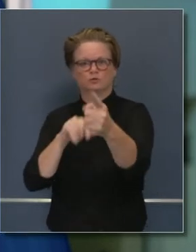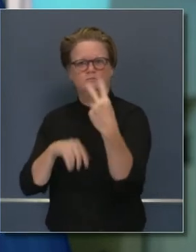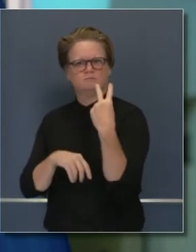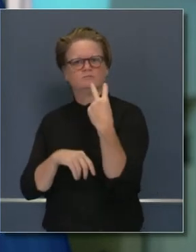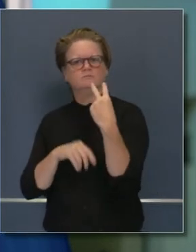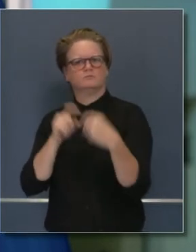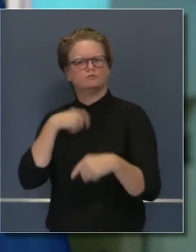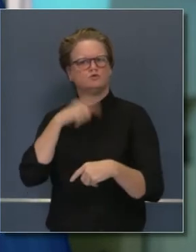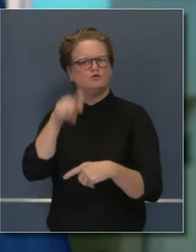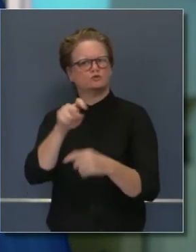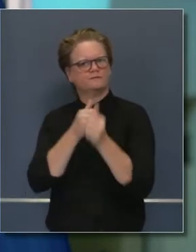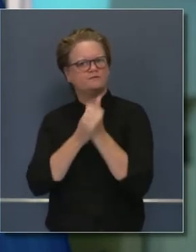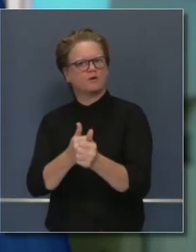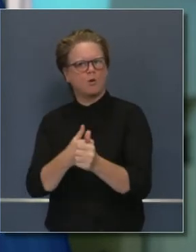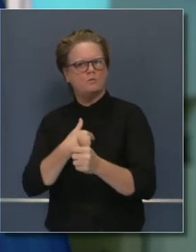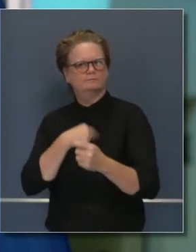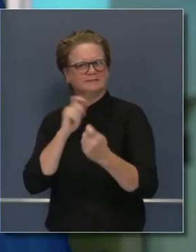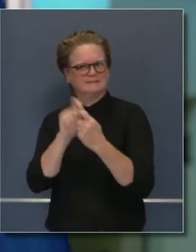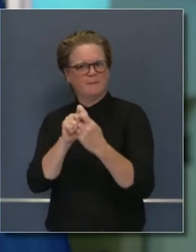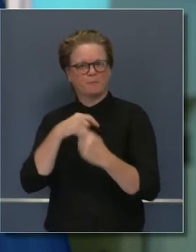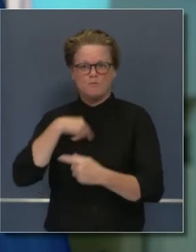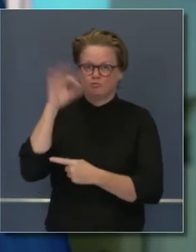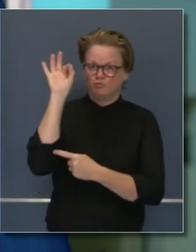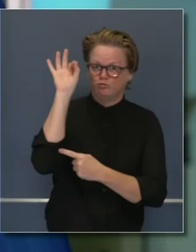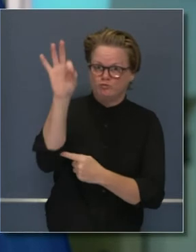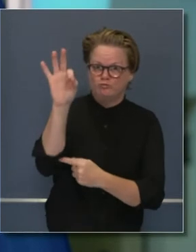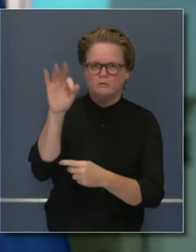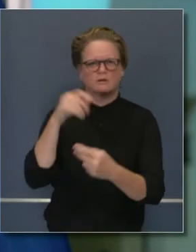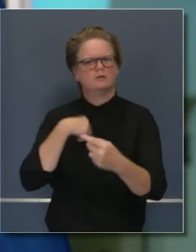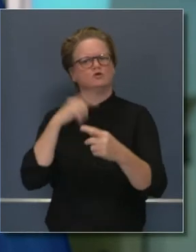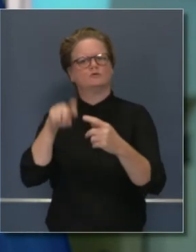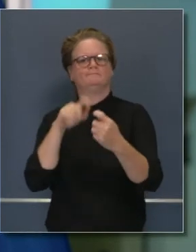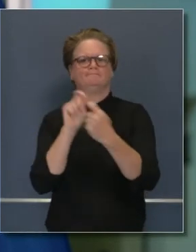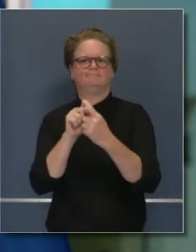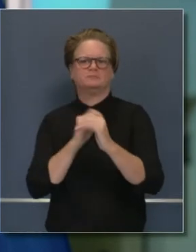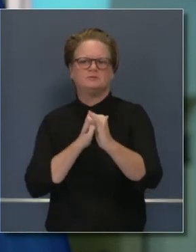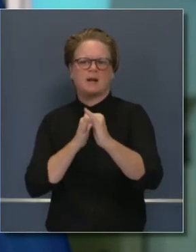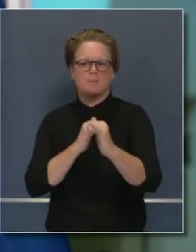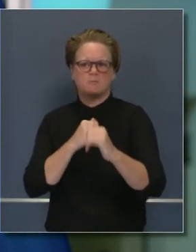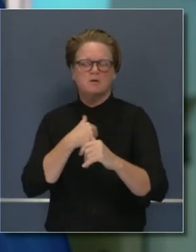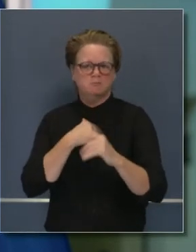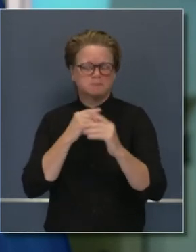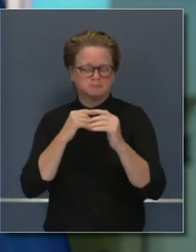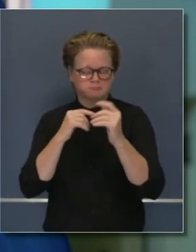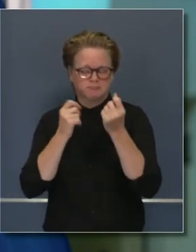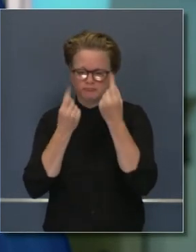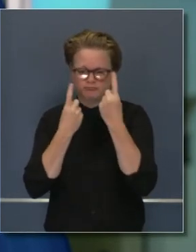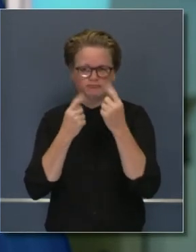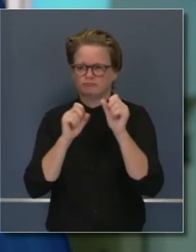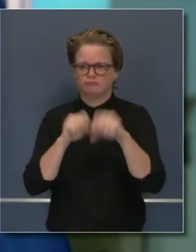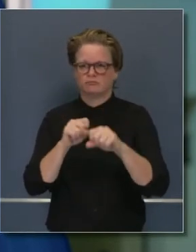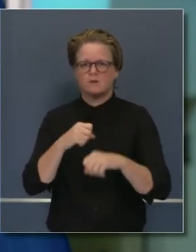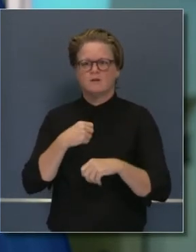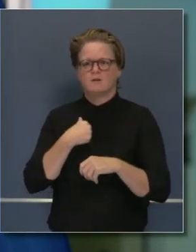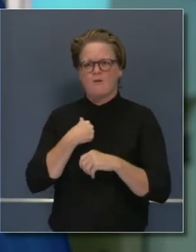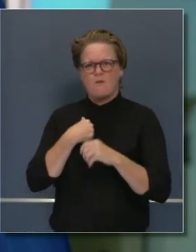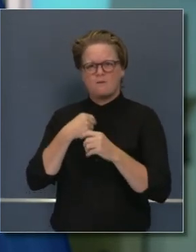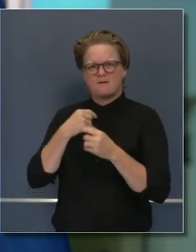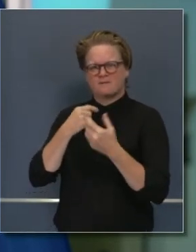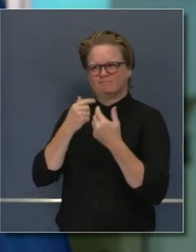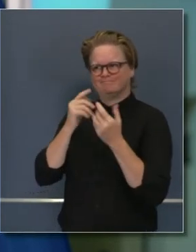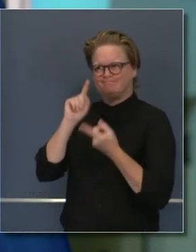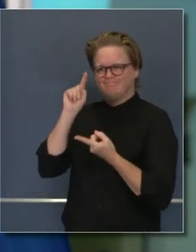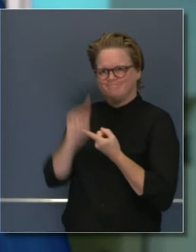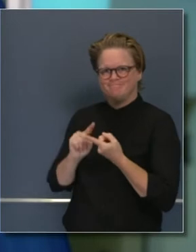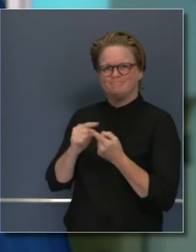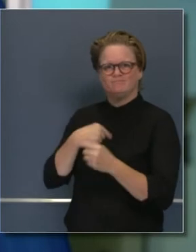más de mí que ustedes. Y en eso sí estoy muy comprometido ante ustedes de hacerlo. Cuando digo hay que reducir aglomeración con